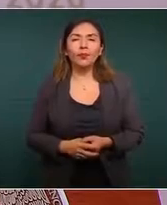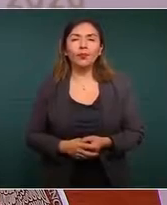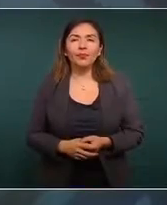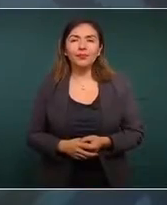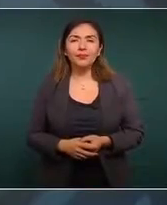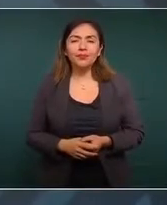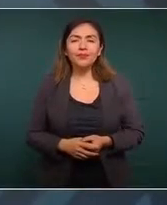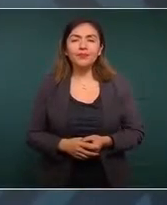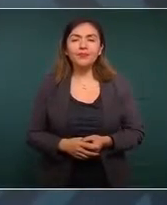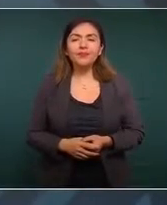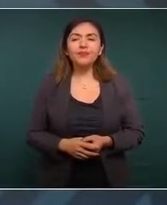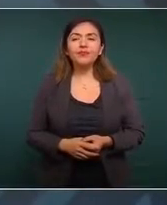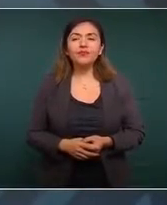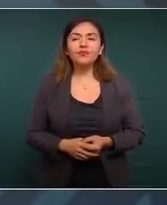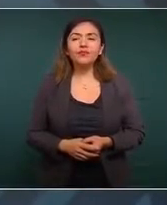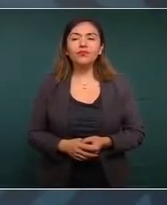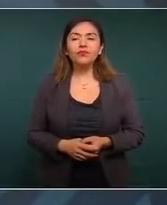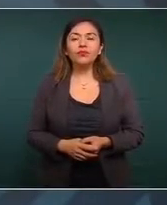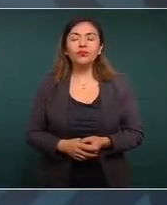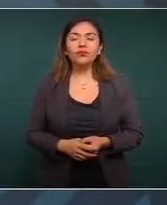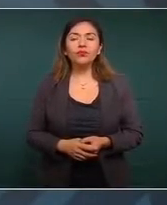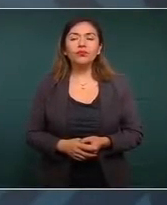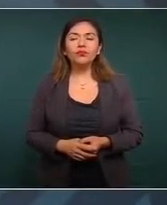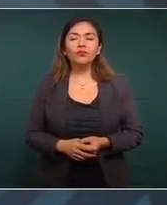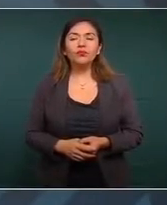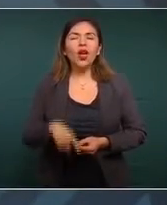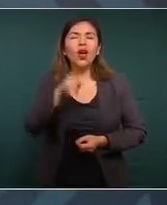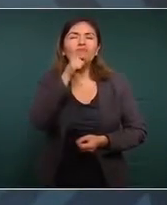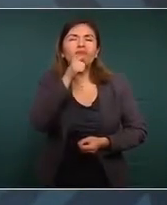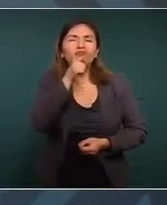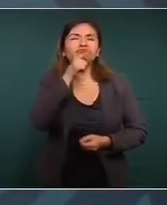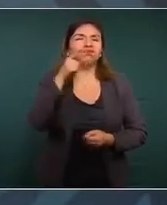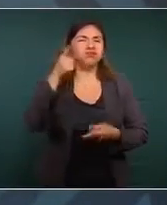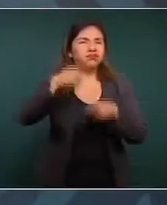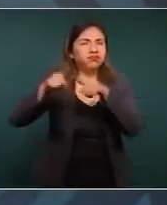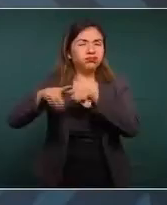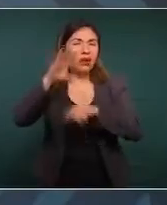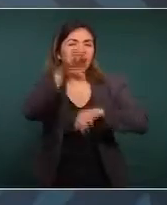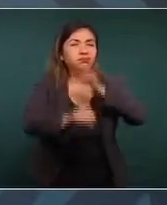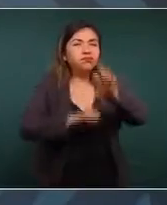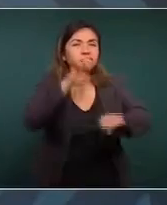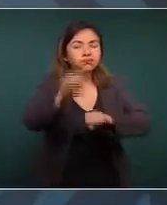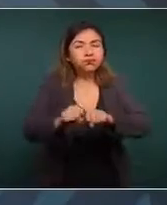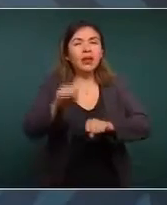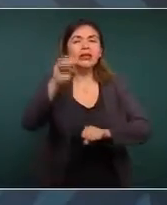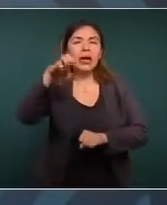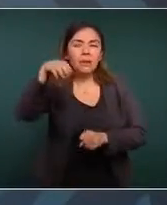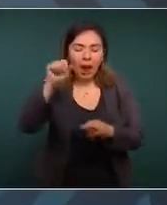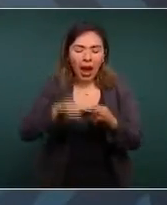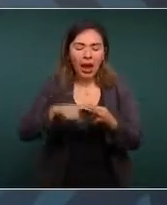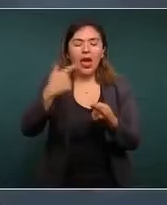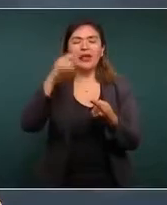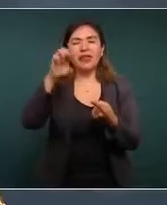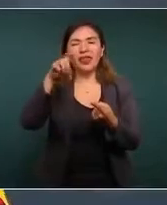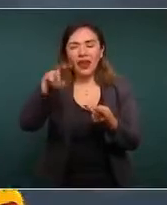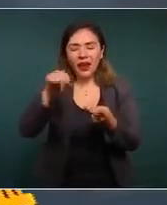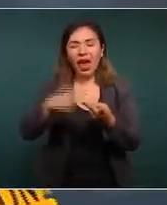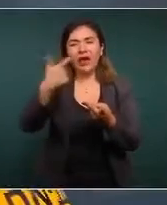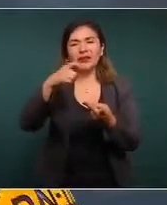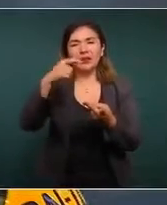Adelante, por favor. Por los aseguramientos que las fuerzas federales han realizado, es decir, SEMAR, SEDENA, Guardia Nacional,